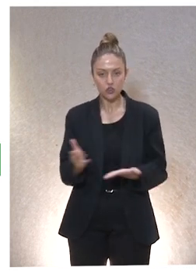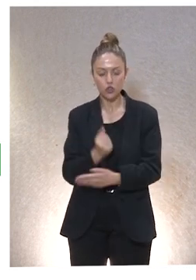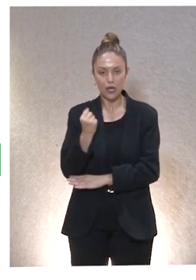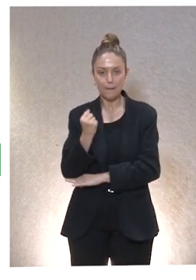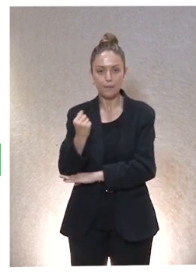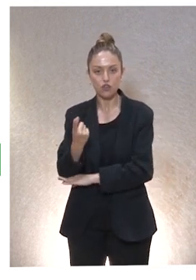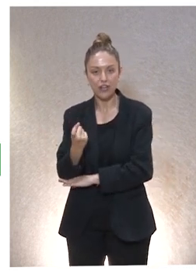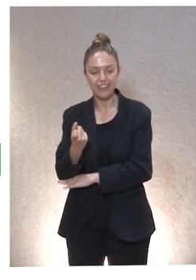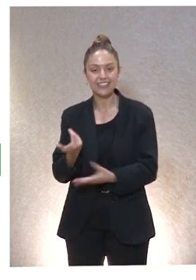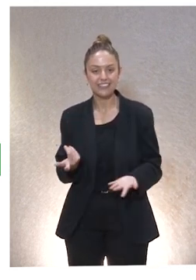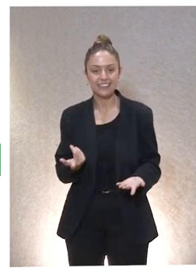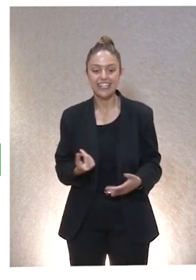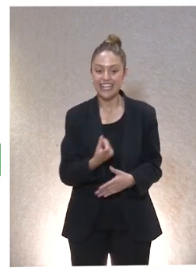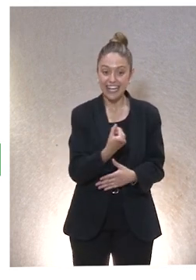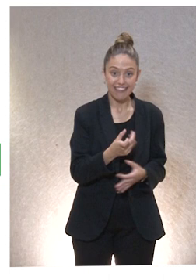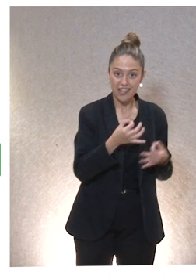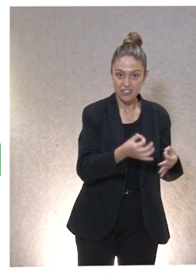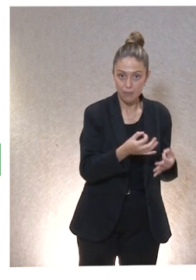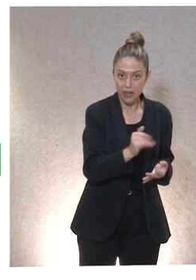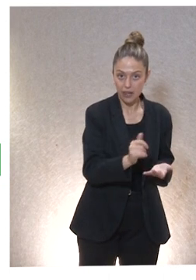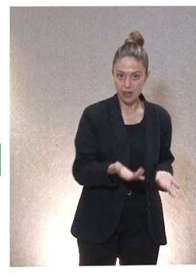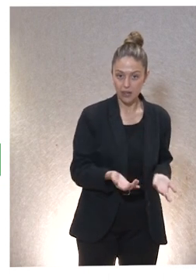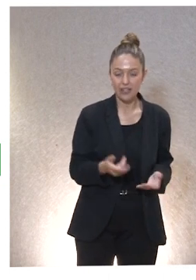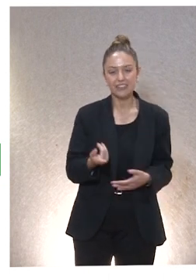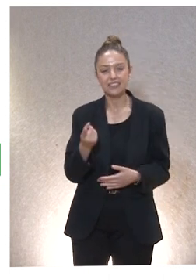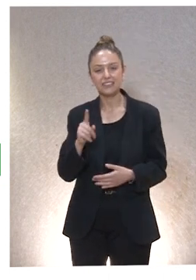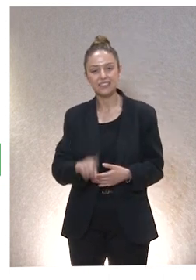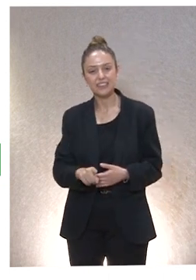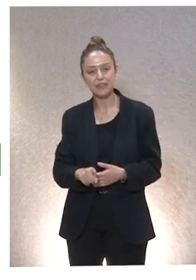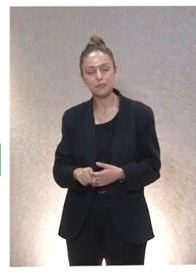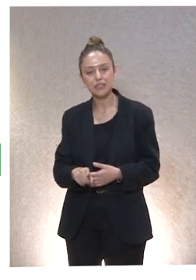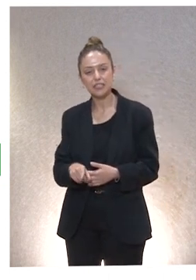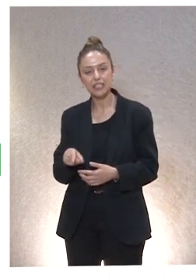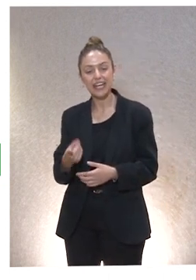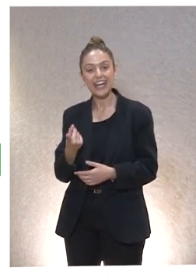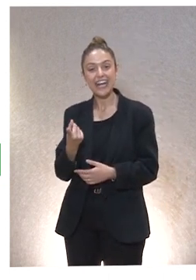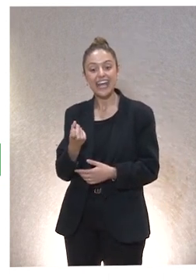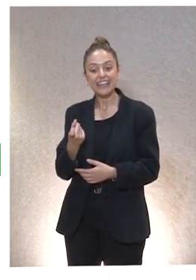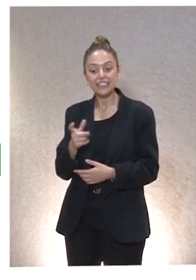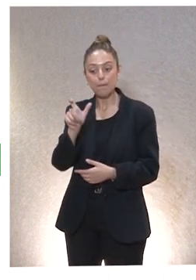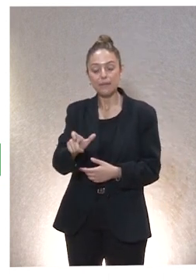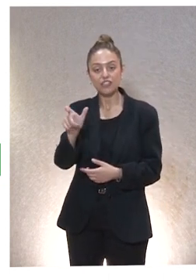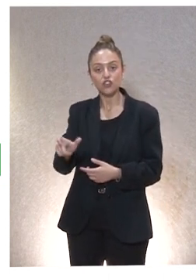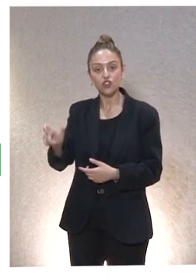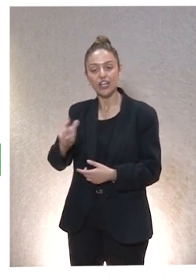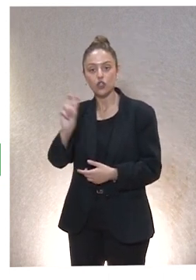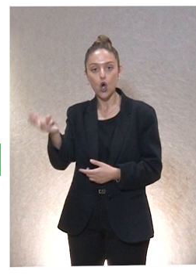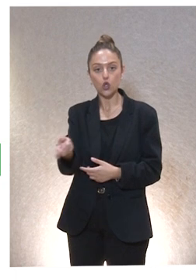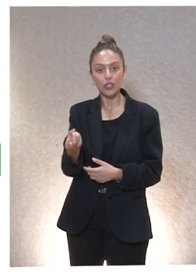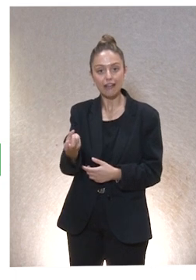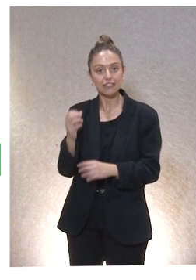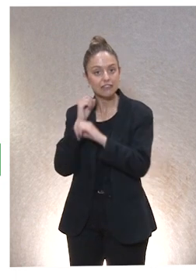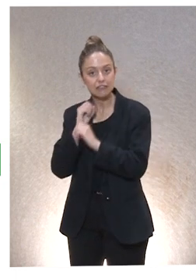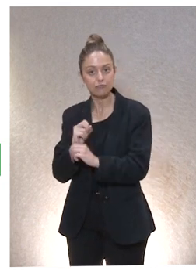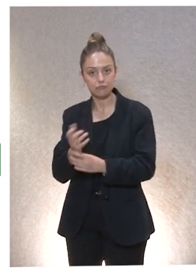tenemos necesidades siempre. Segunda cosa, somos, por tanto, si tenemos necesidades que dependen de otros para su ejercicio, somos